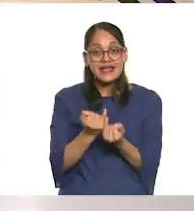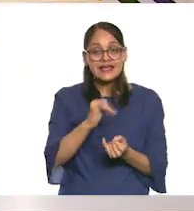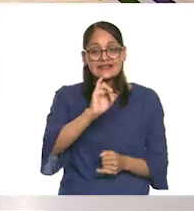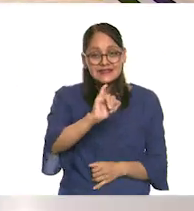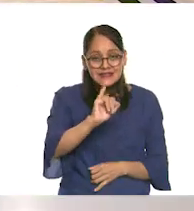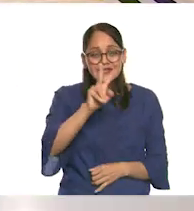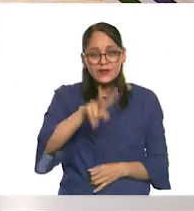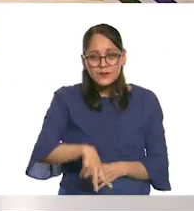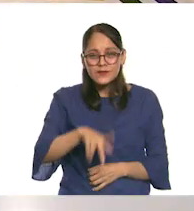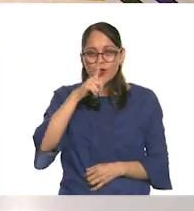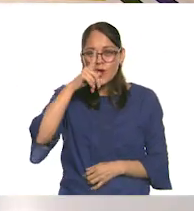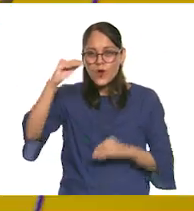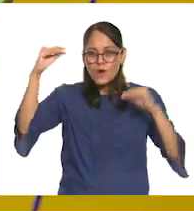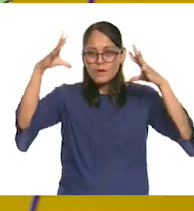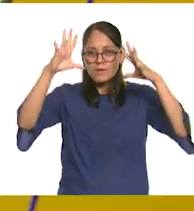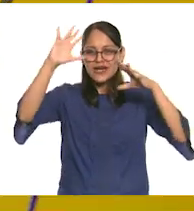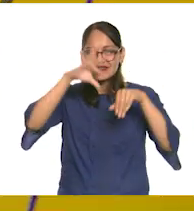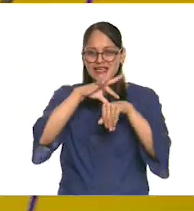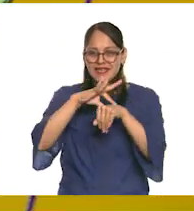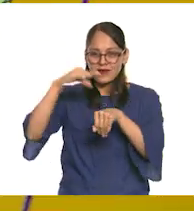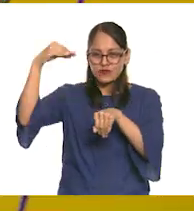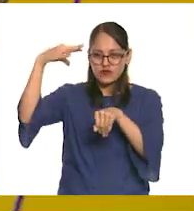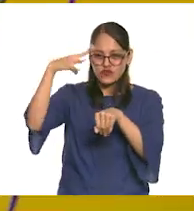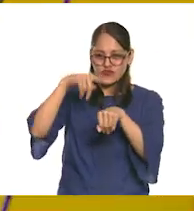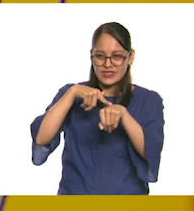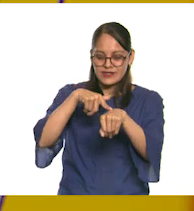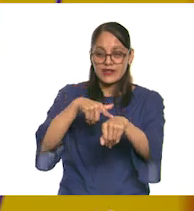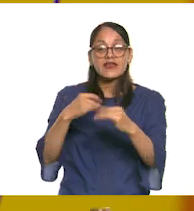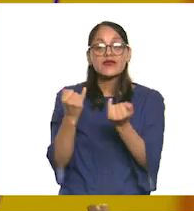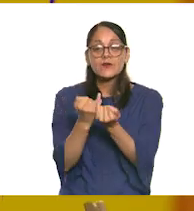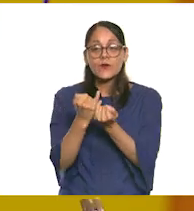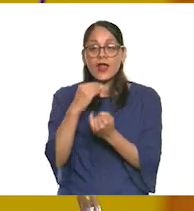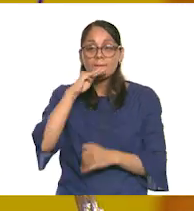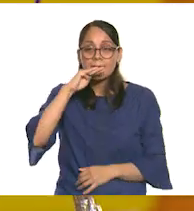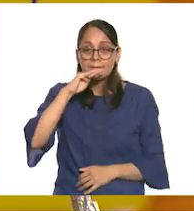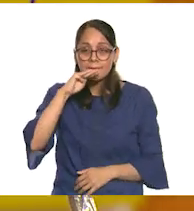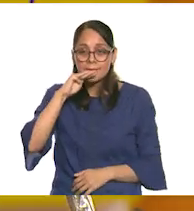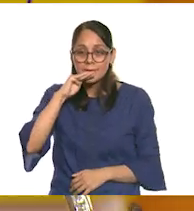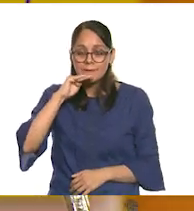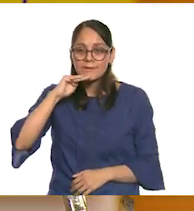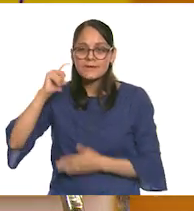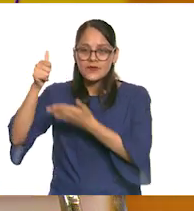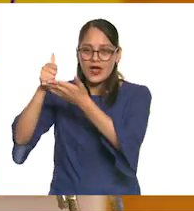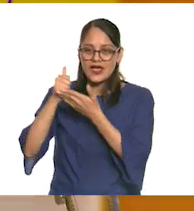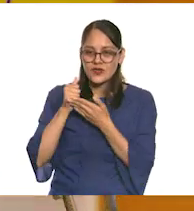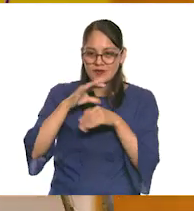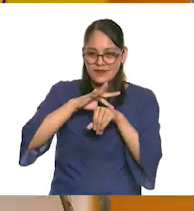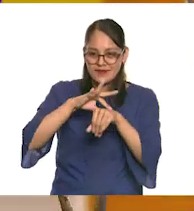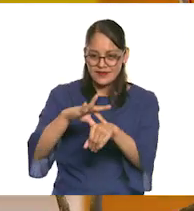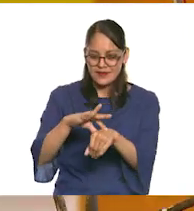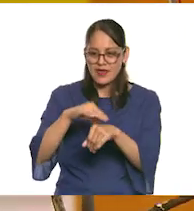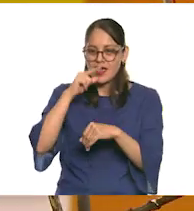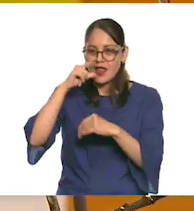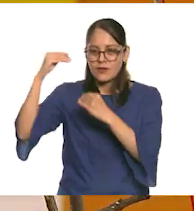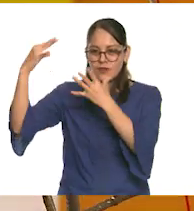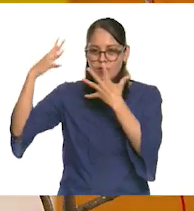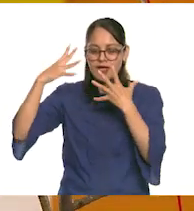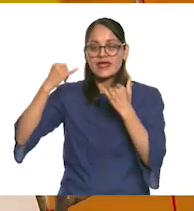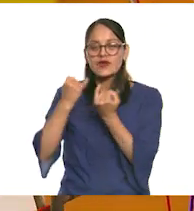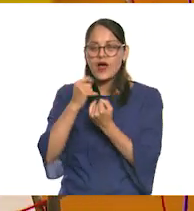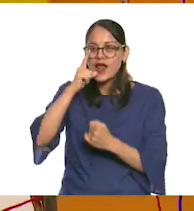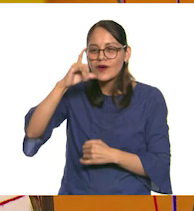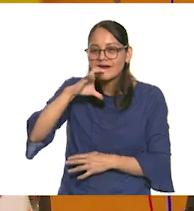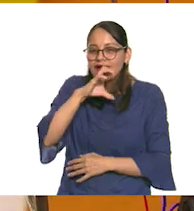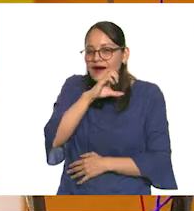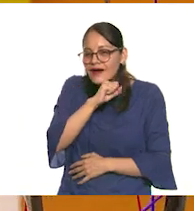que nos guía en el camino. Como las mamás que siempre nos guían, nos alumbran y como la luz que nos dan calor con sus